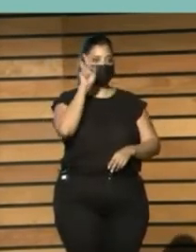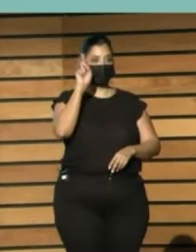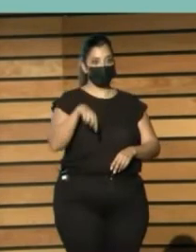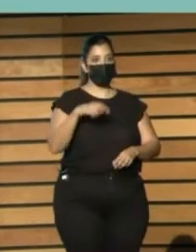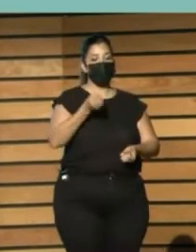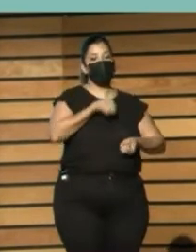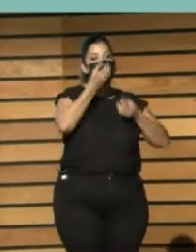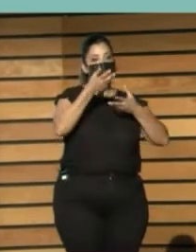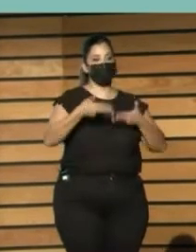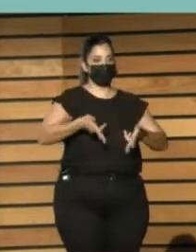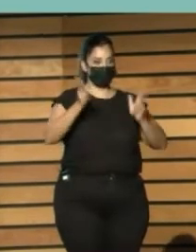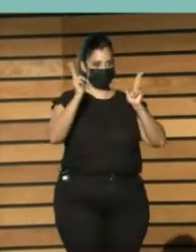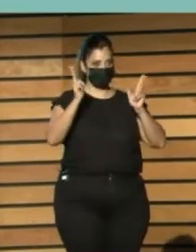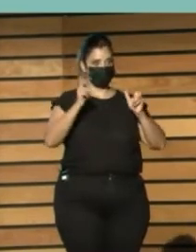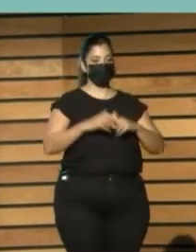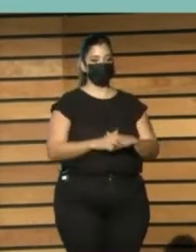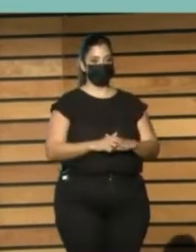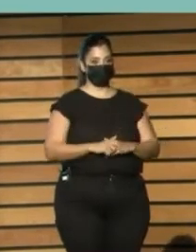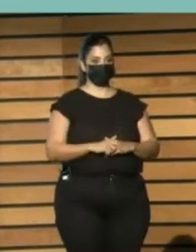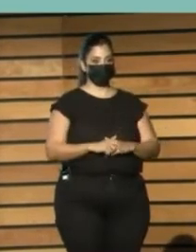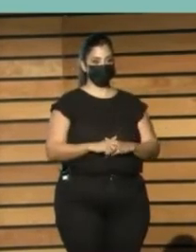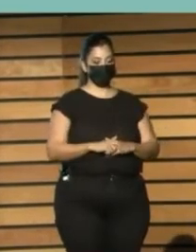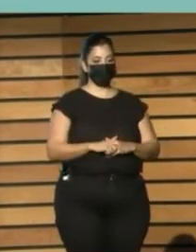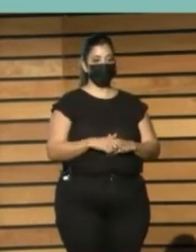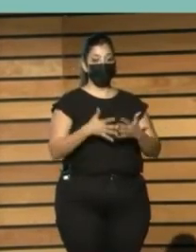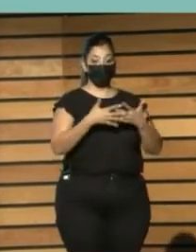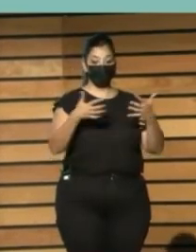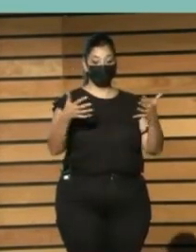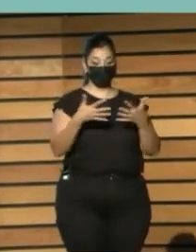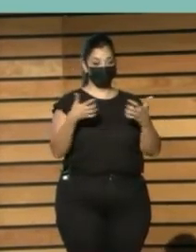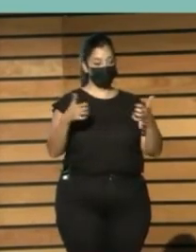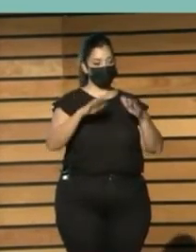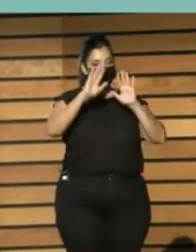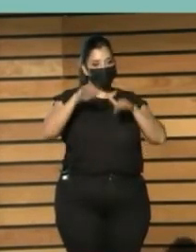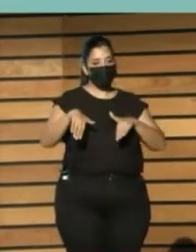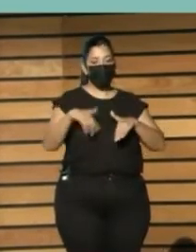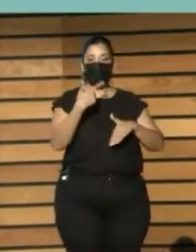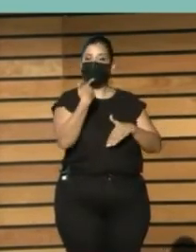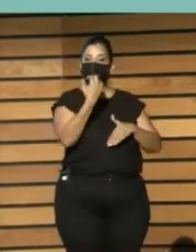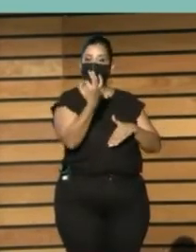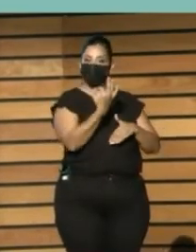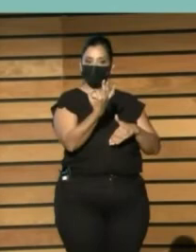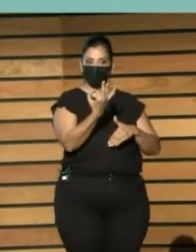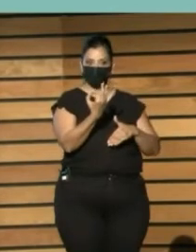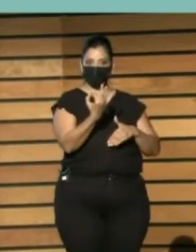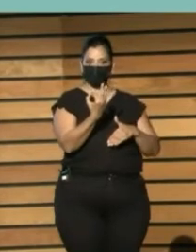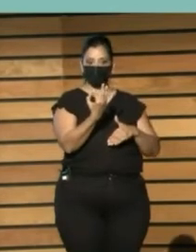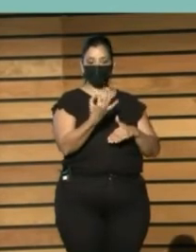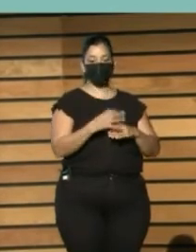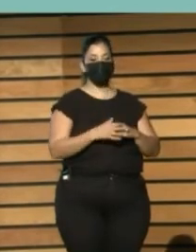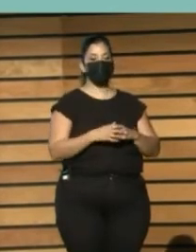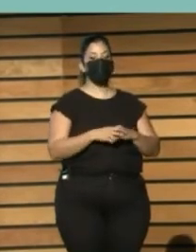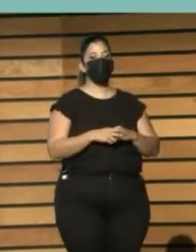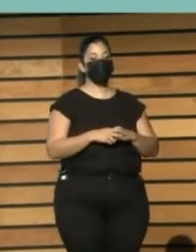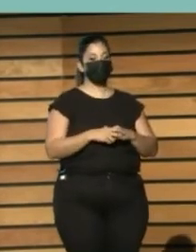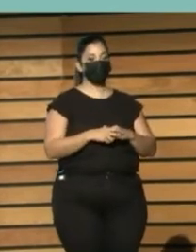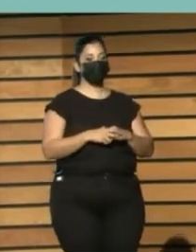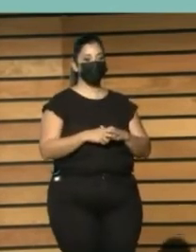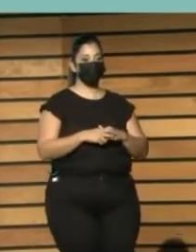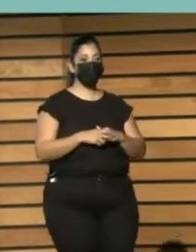información Y la frase Final De ese párrafo De la constitución Noruega Dice